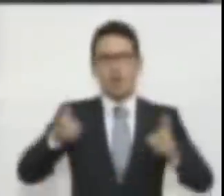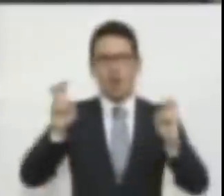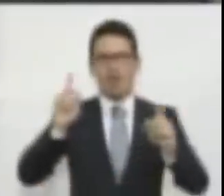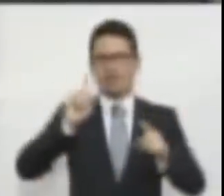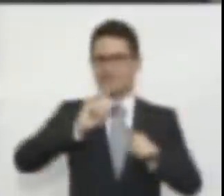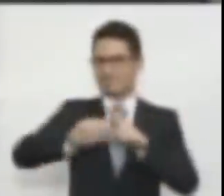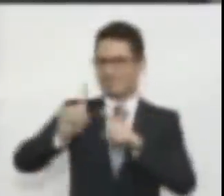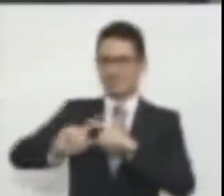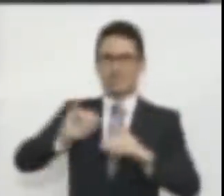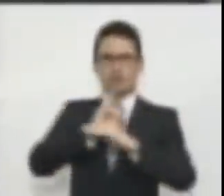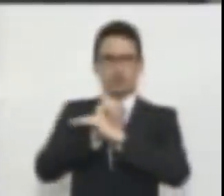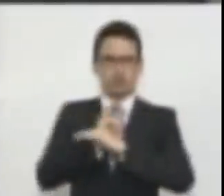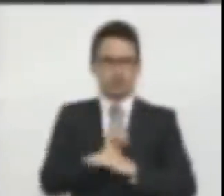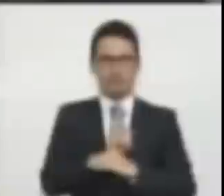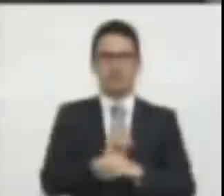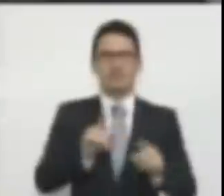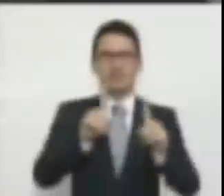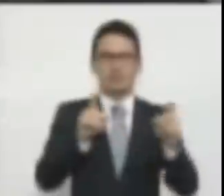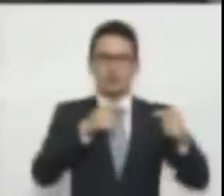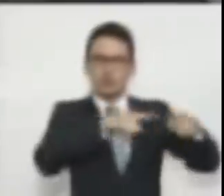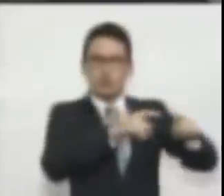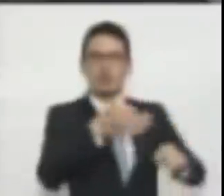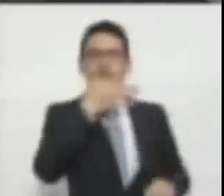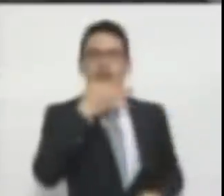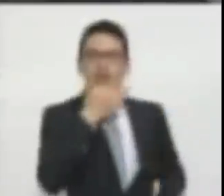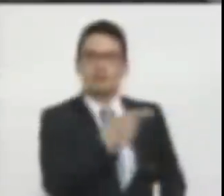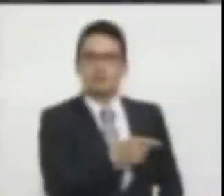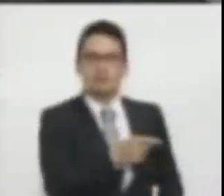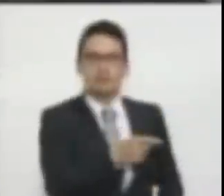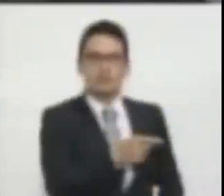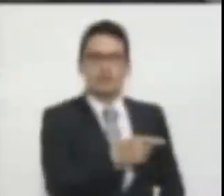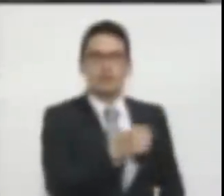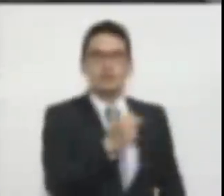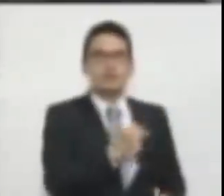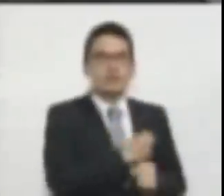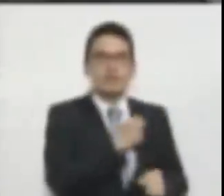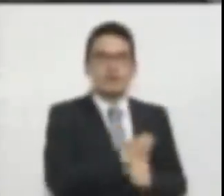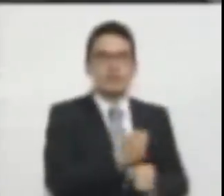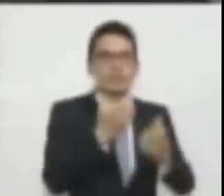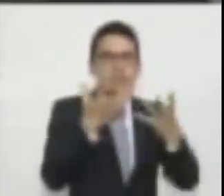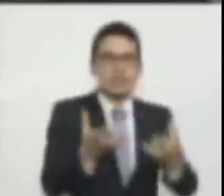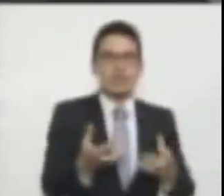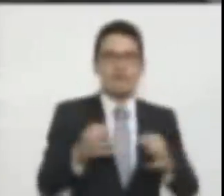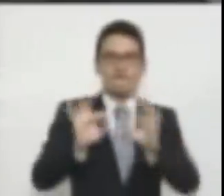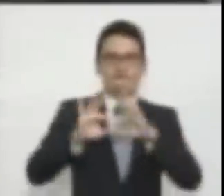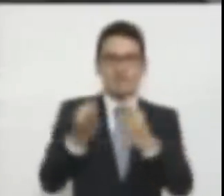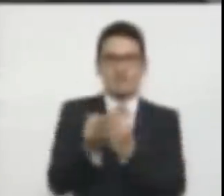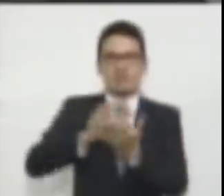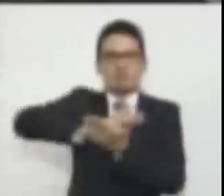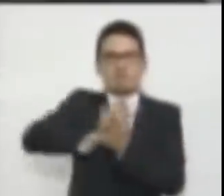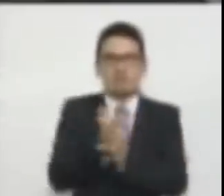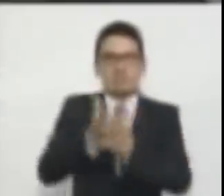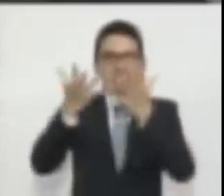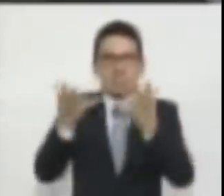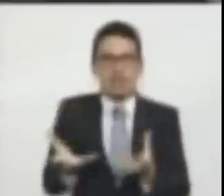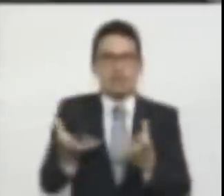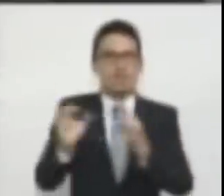instituciones de los gays trabajan en la destrucción de la familia tradicional.